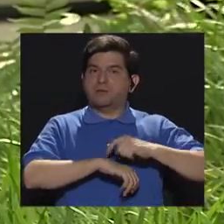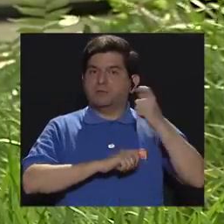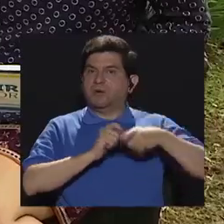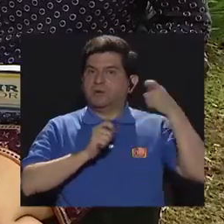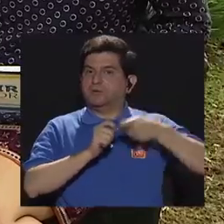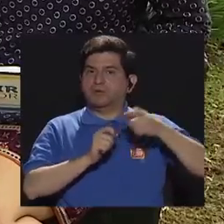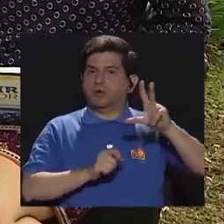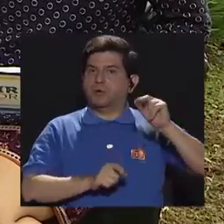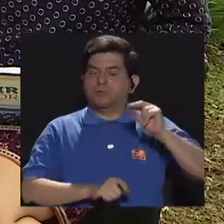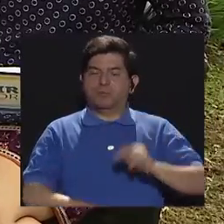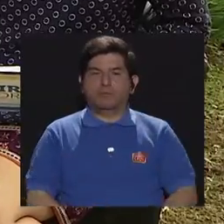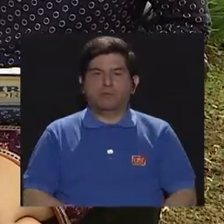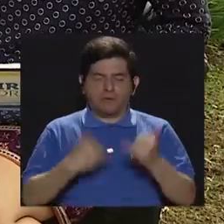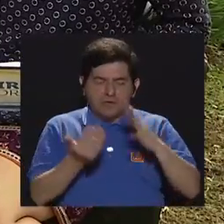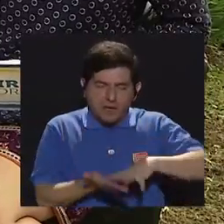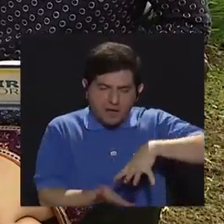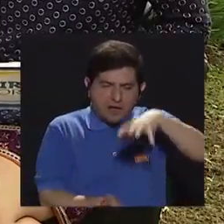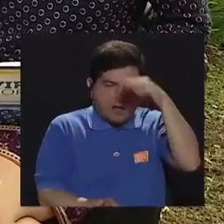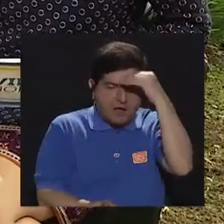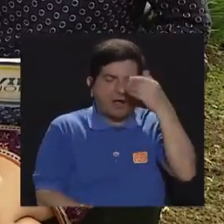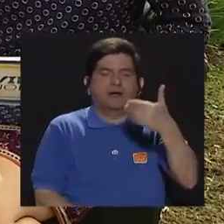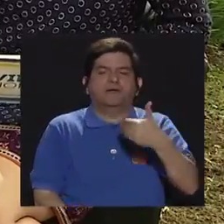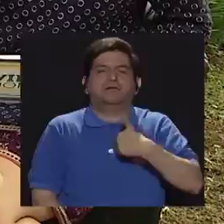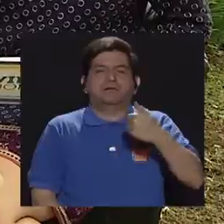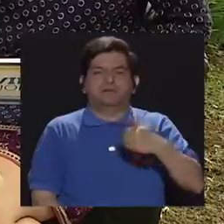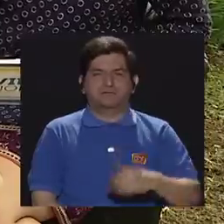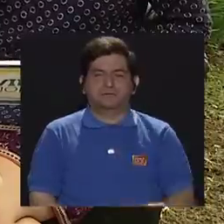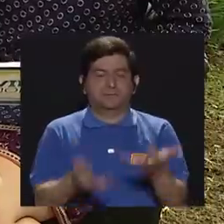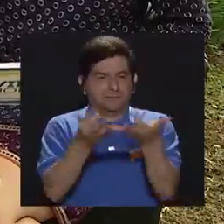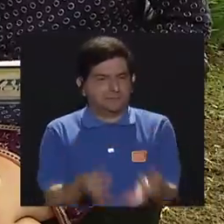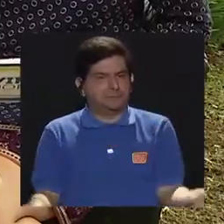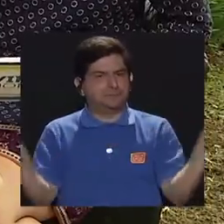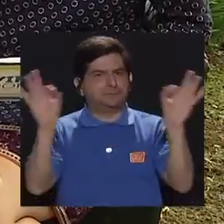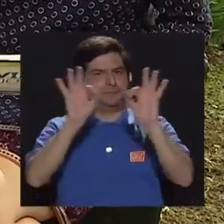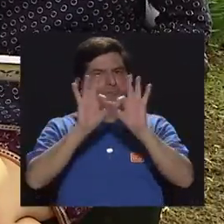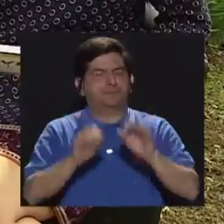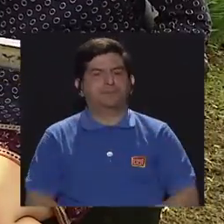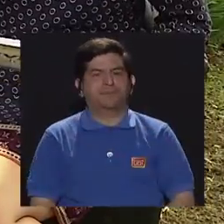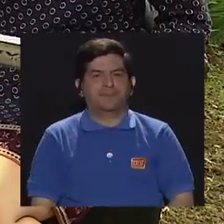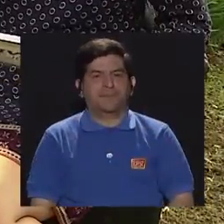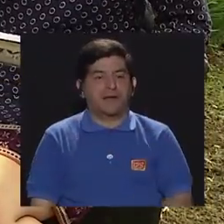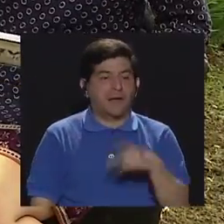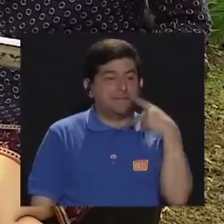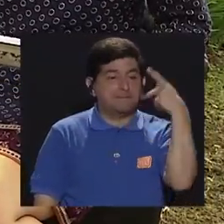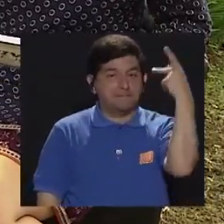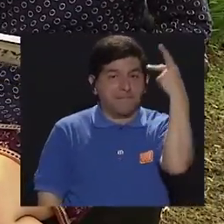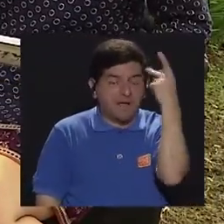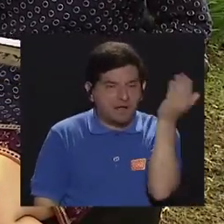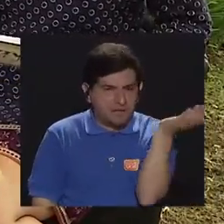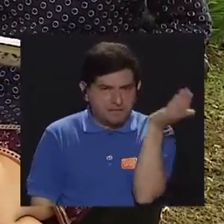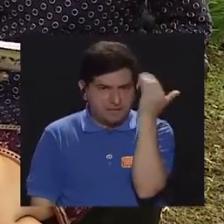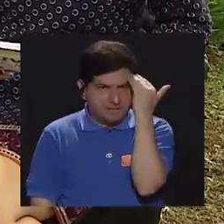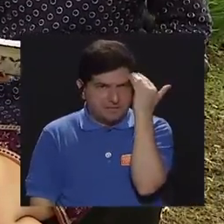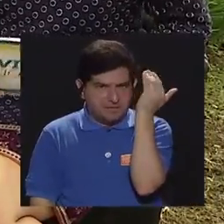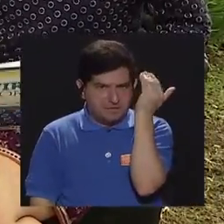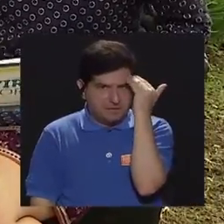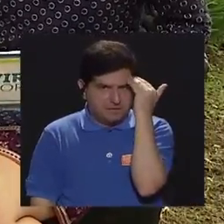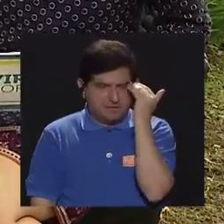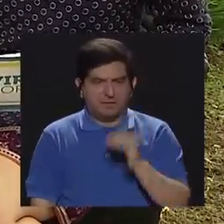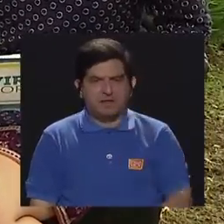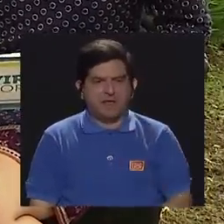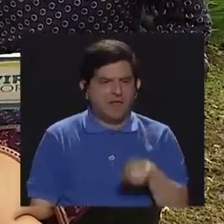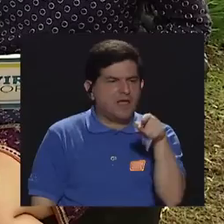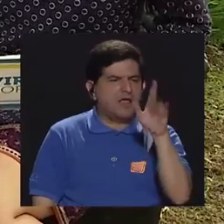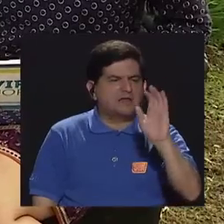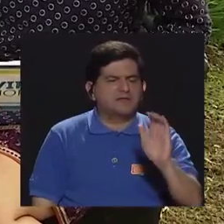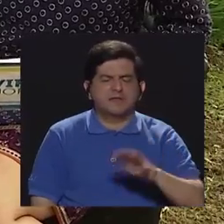exámenes, sino que ya ese aprendizaje lo puede obtener. Y es importante también que el padre de familia esté enterado también de cómo